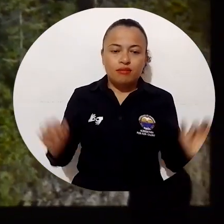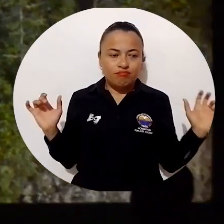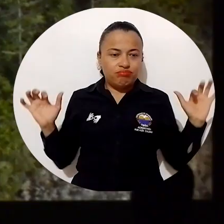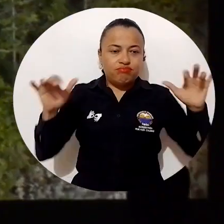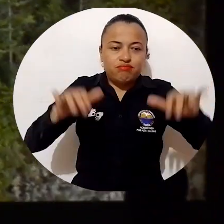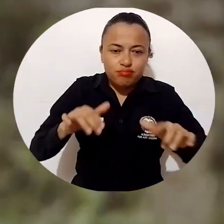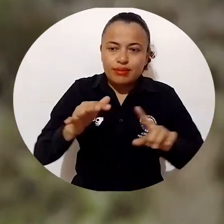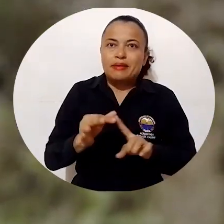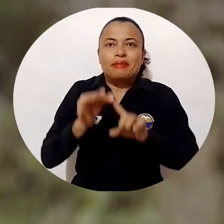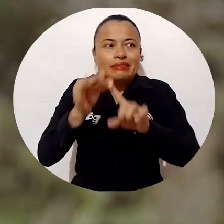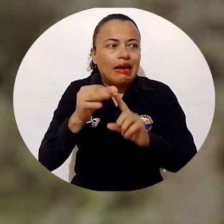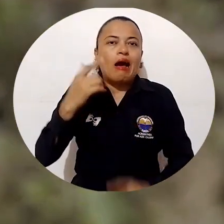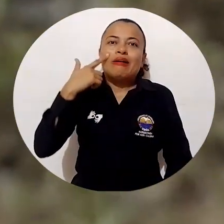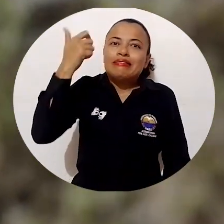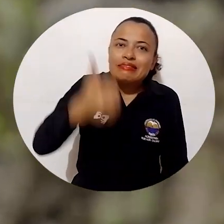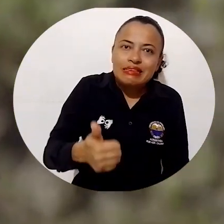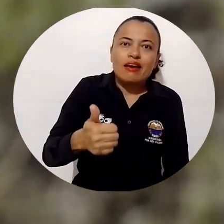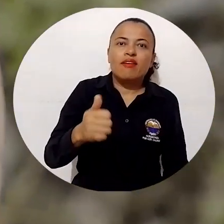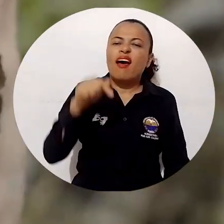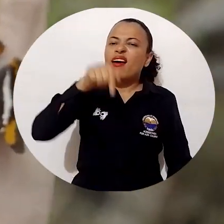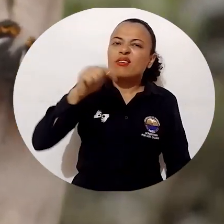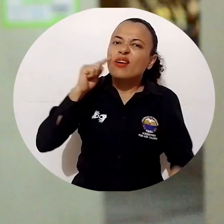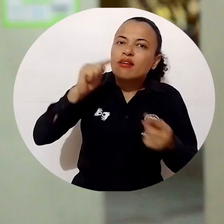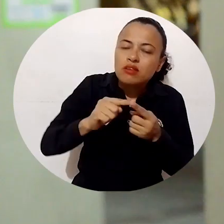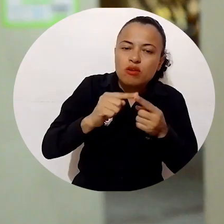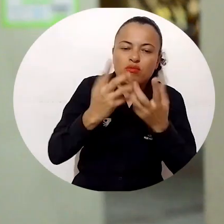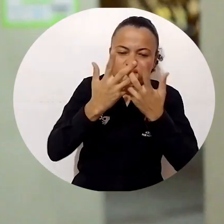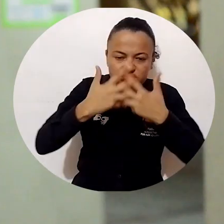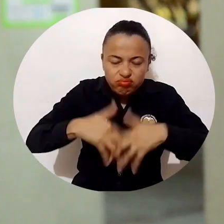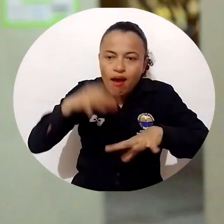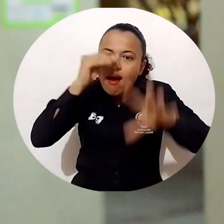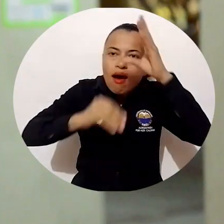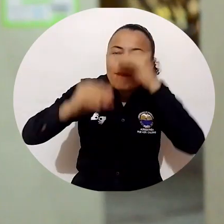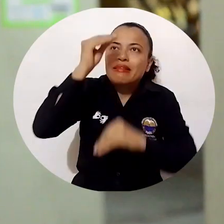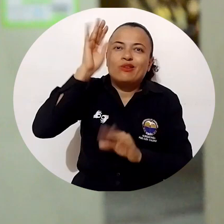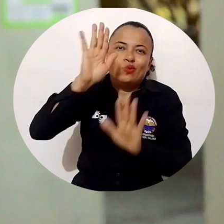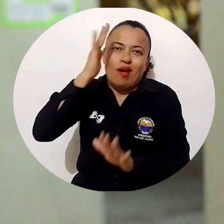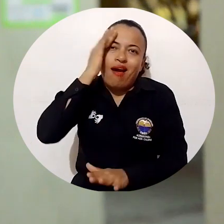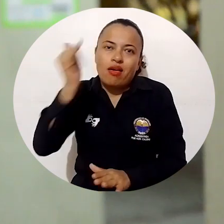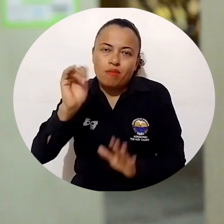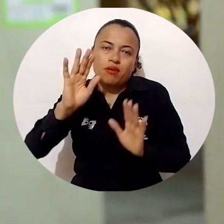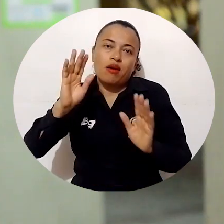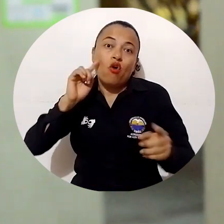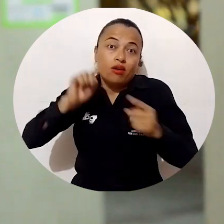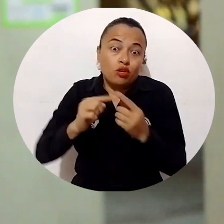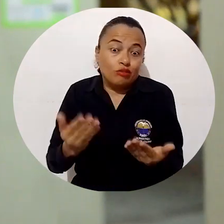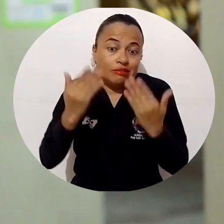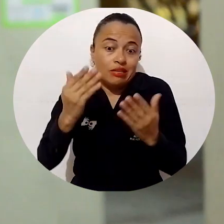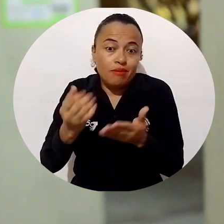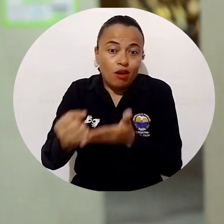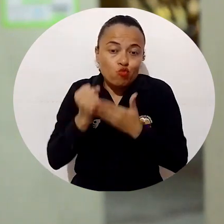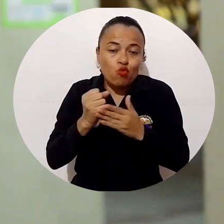extraordinario el evento, me parece muy productivo académicamente hablando,